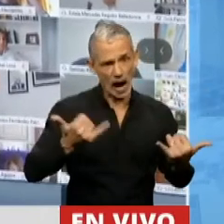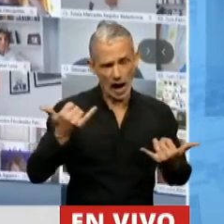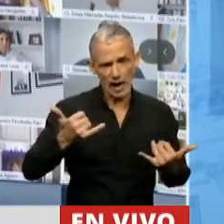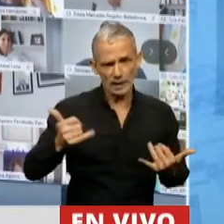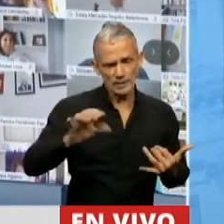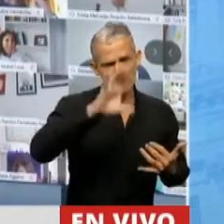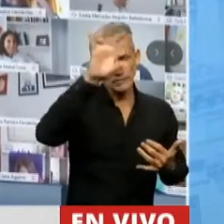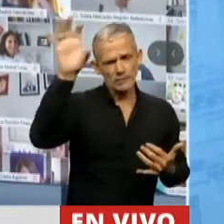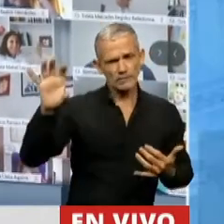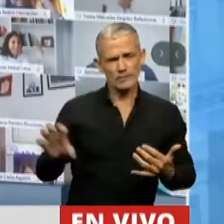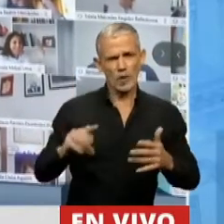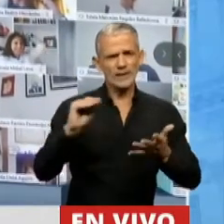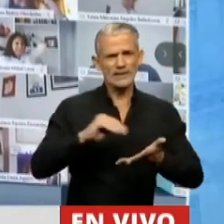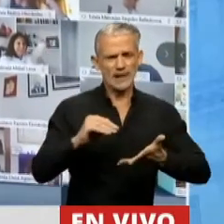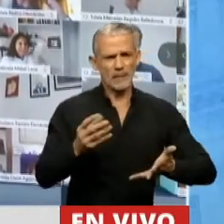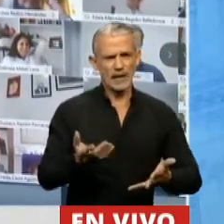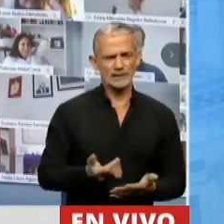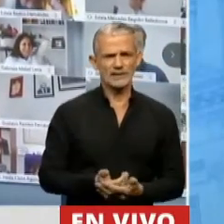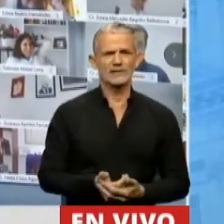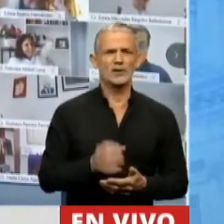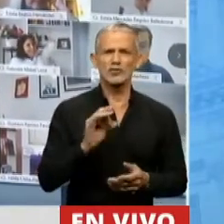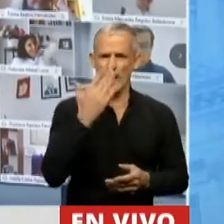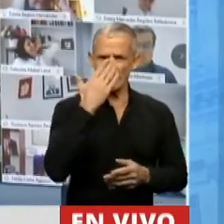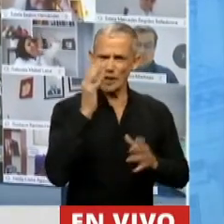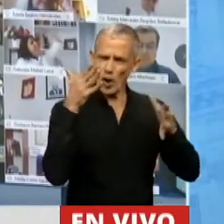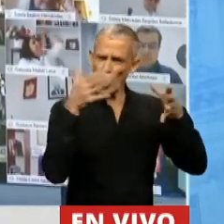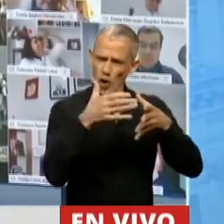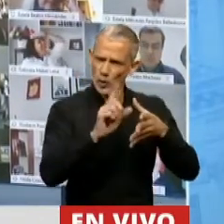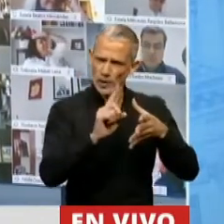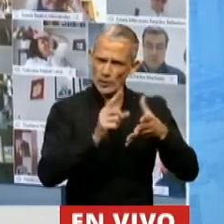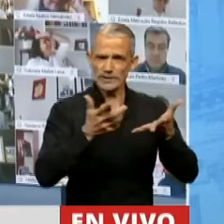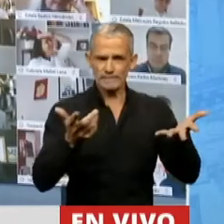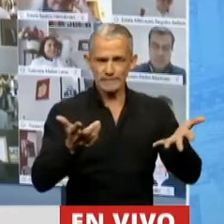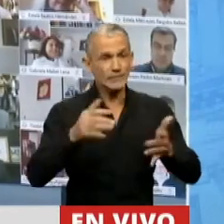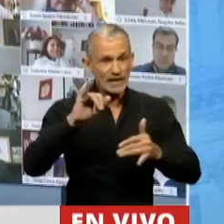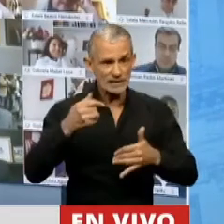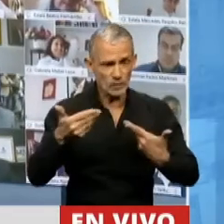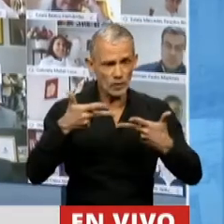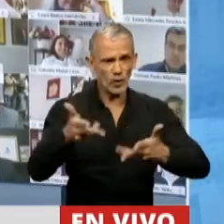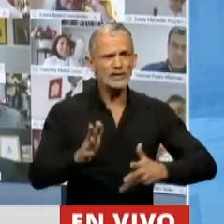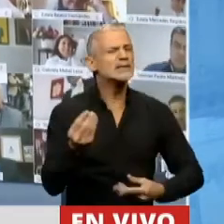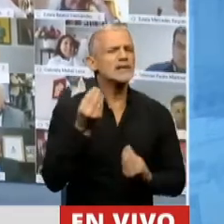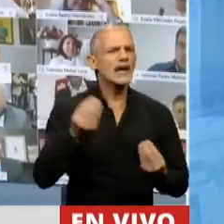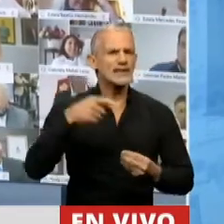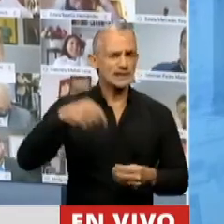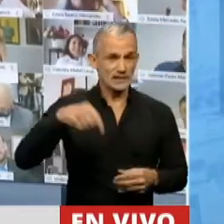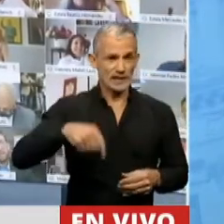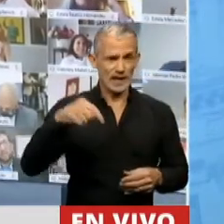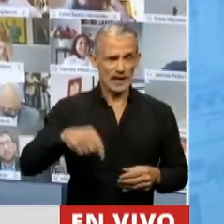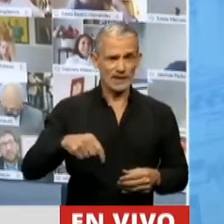lamentablemente, en muchas provincias. Pero sí puedo decir que este es